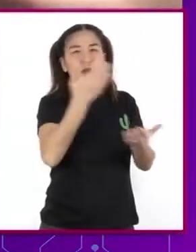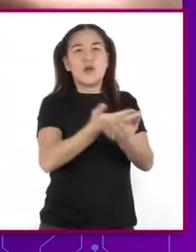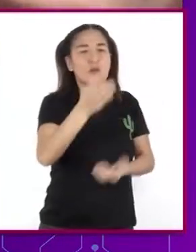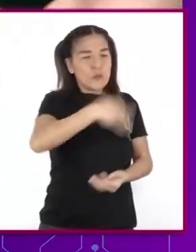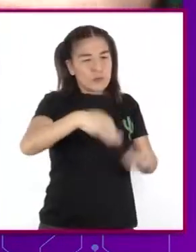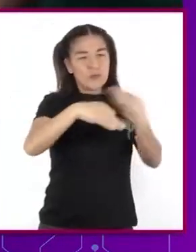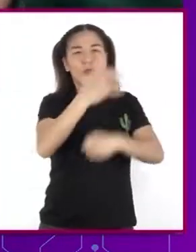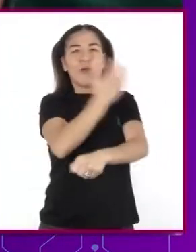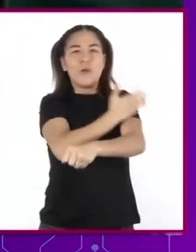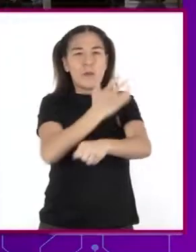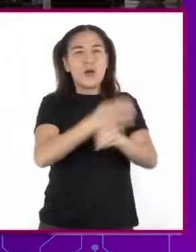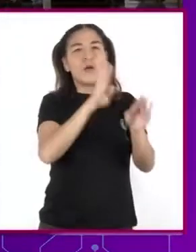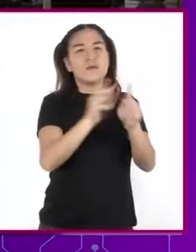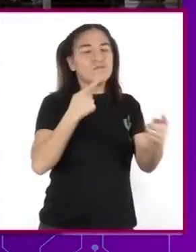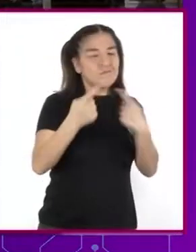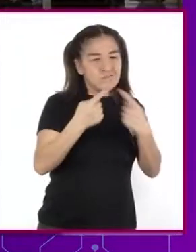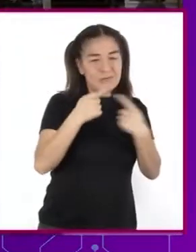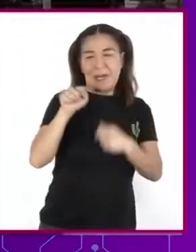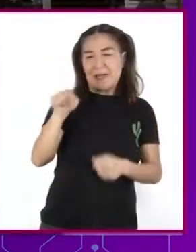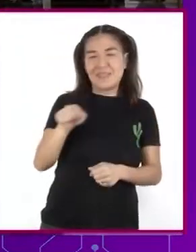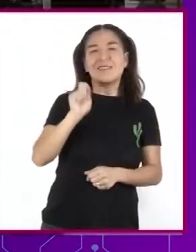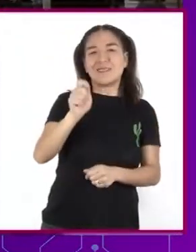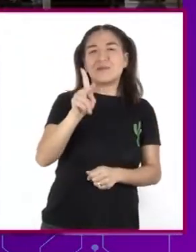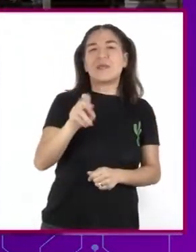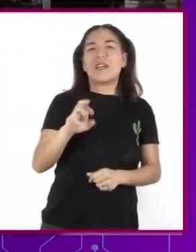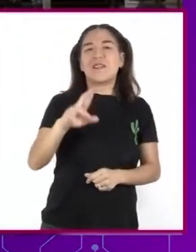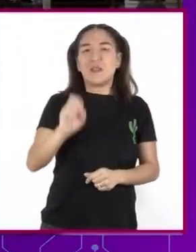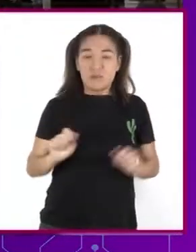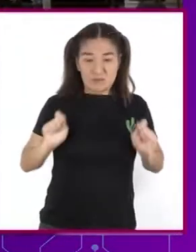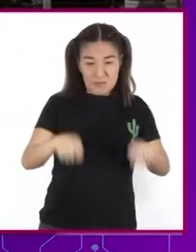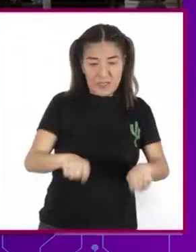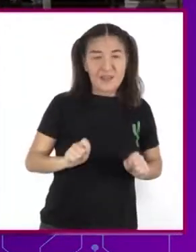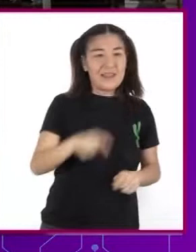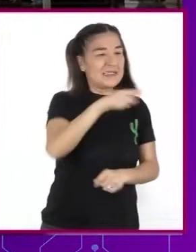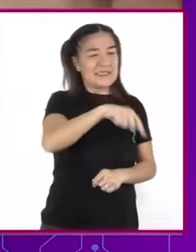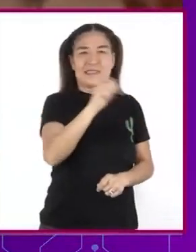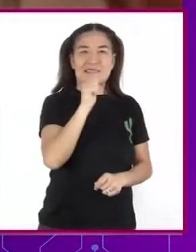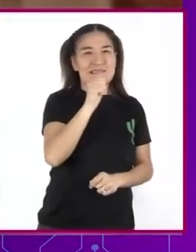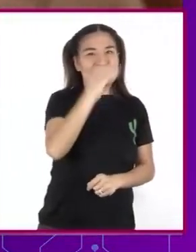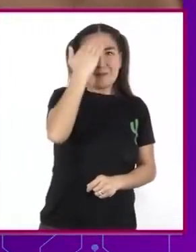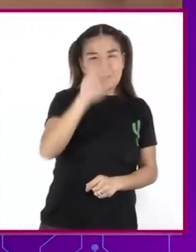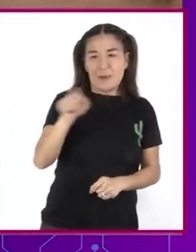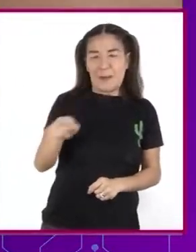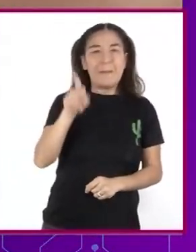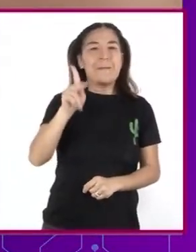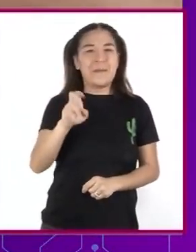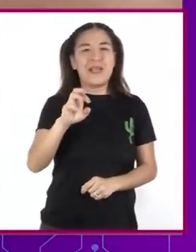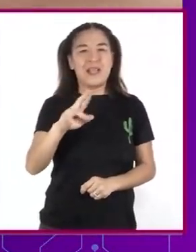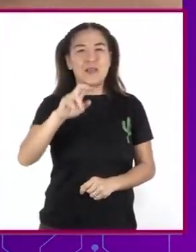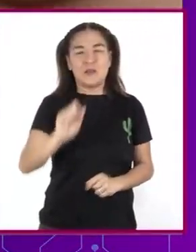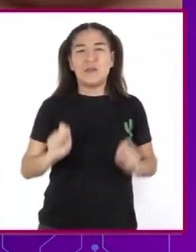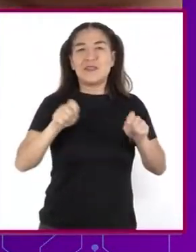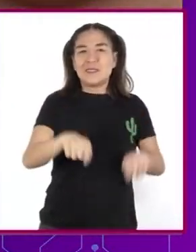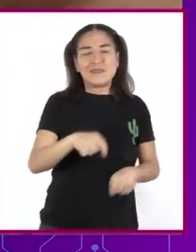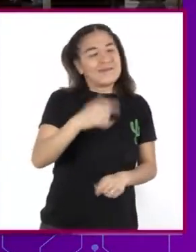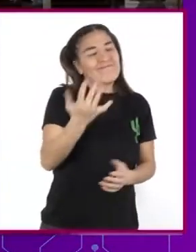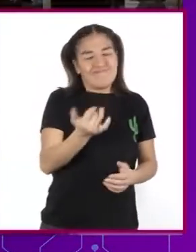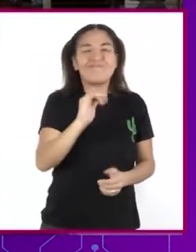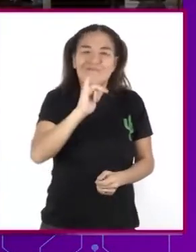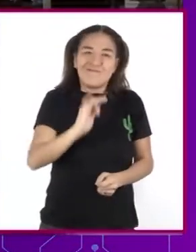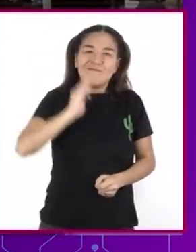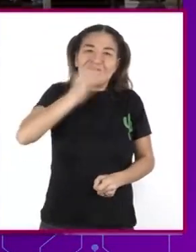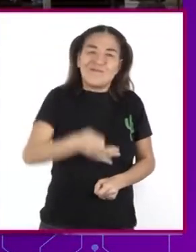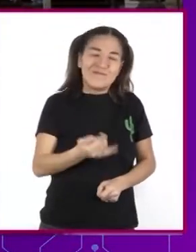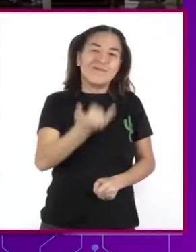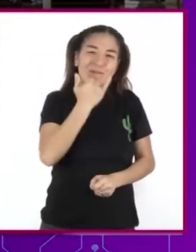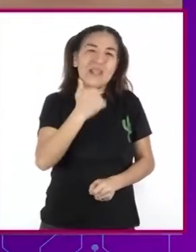dialogar sobre el caso de Pedro Los compañeros que aún no conocían y trataban a Pedro Admitieron que estaban en un error al pensar que Debido